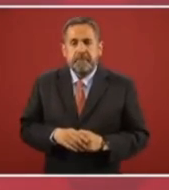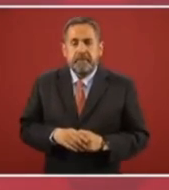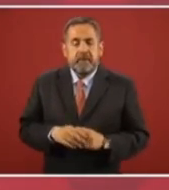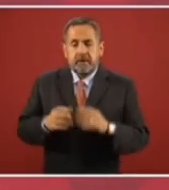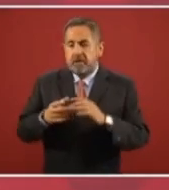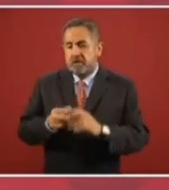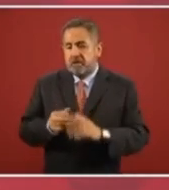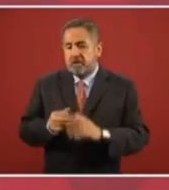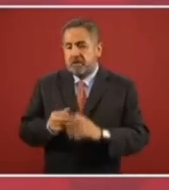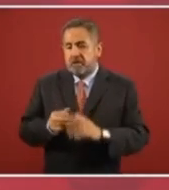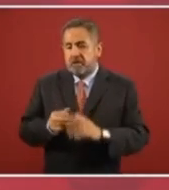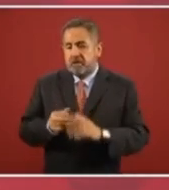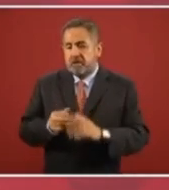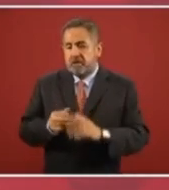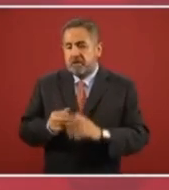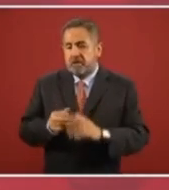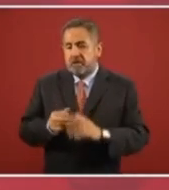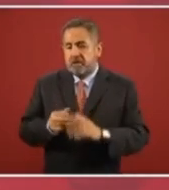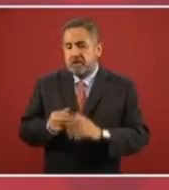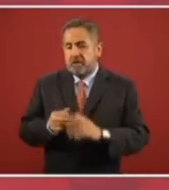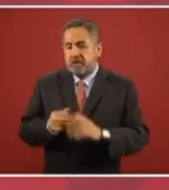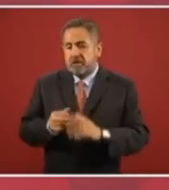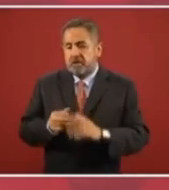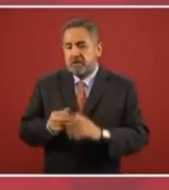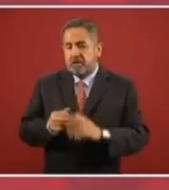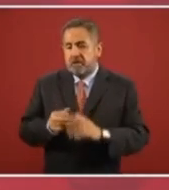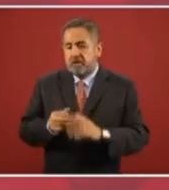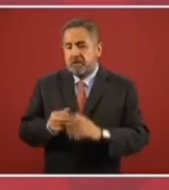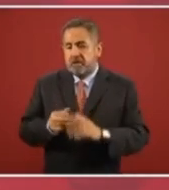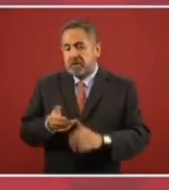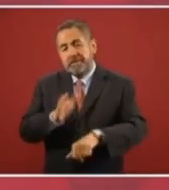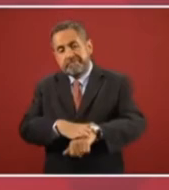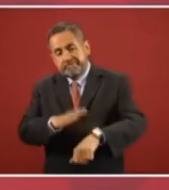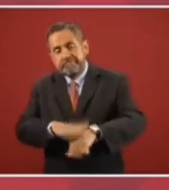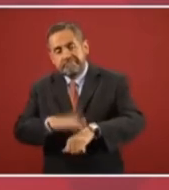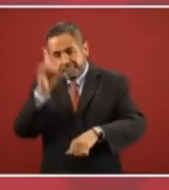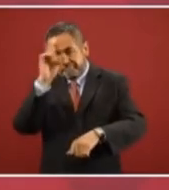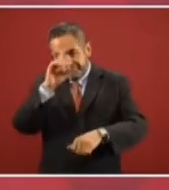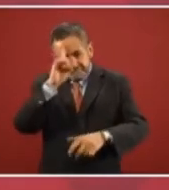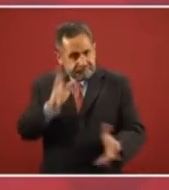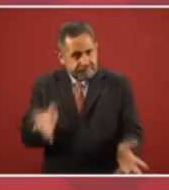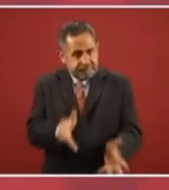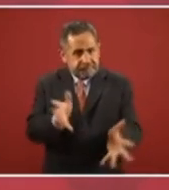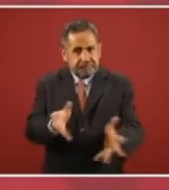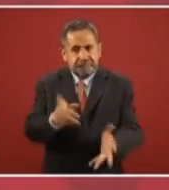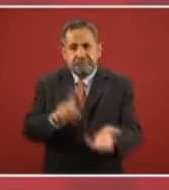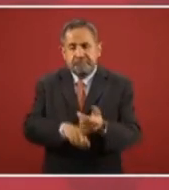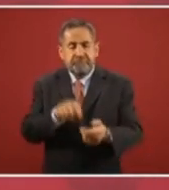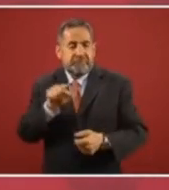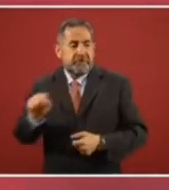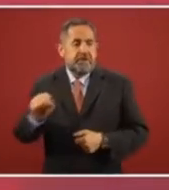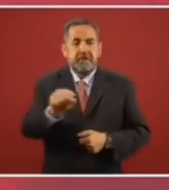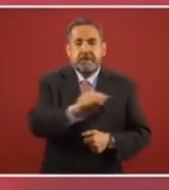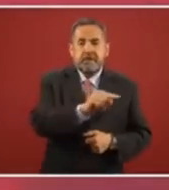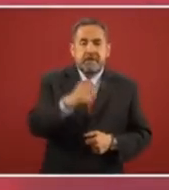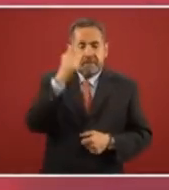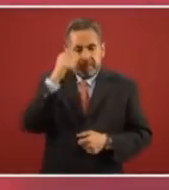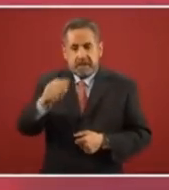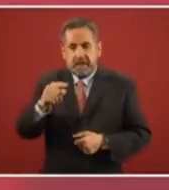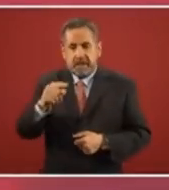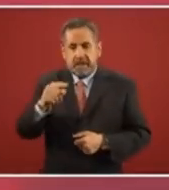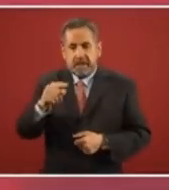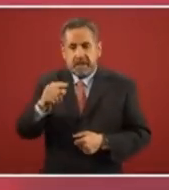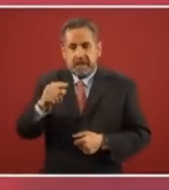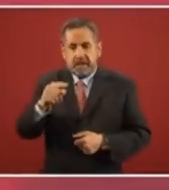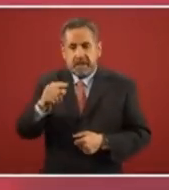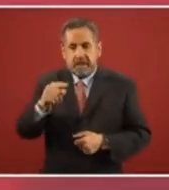exhortando but at the same time we exhort a que no haya guerra